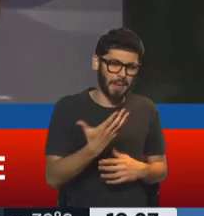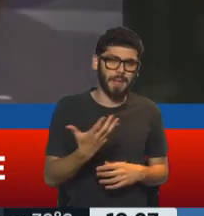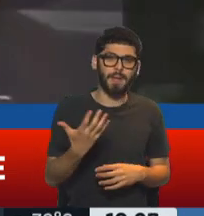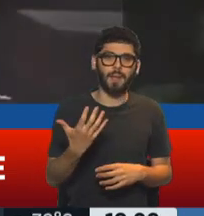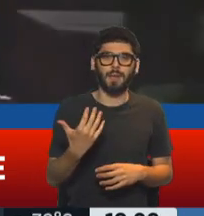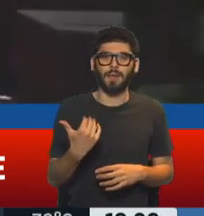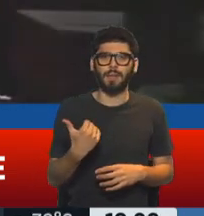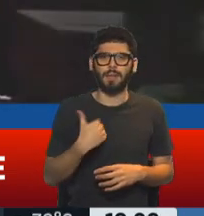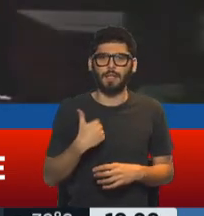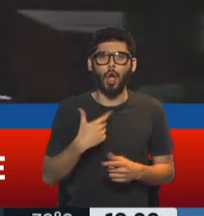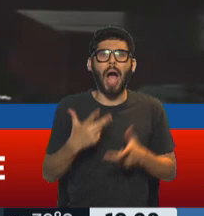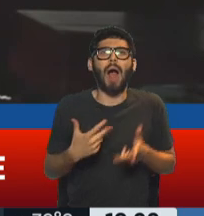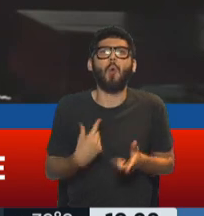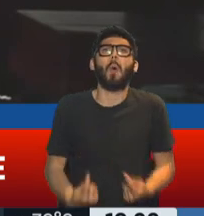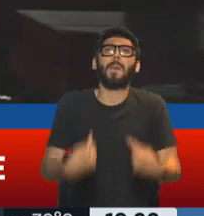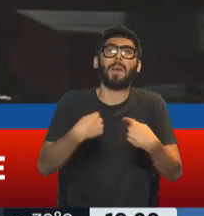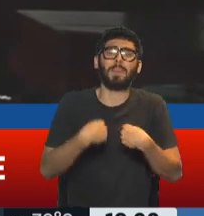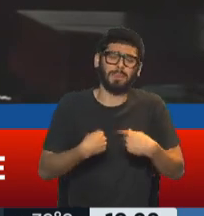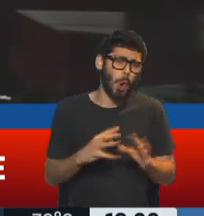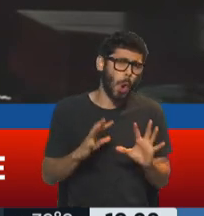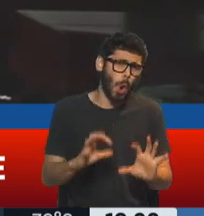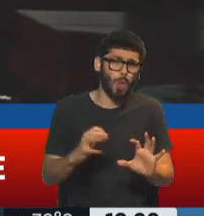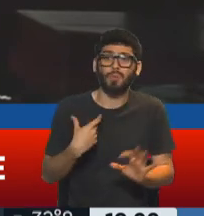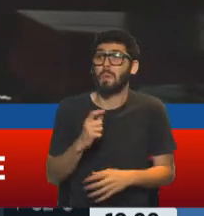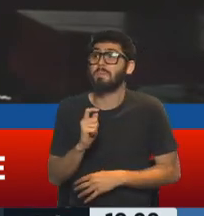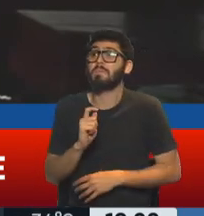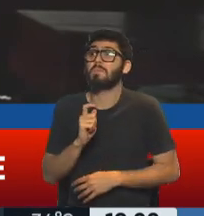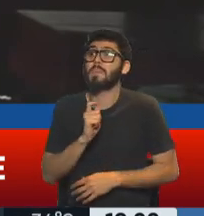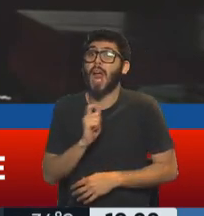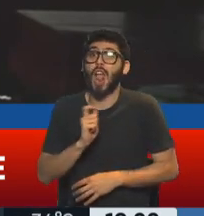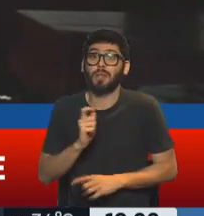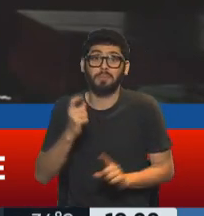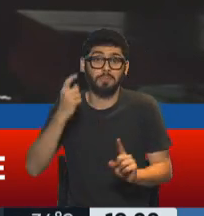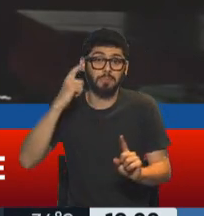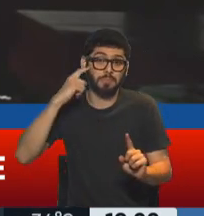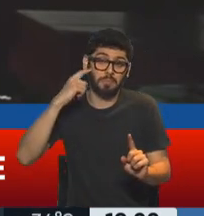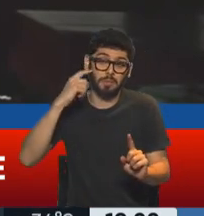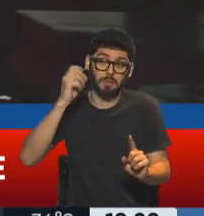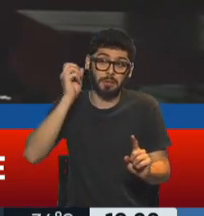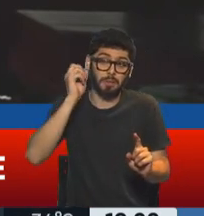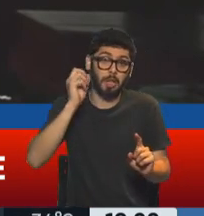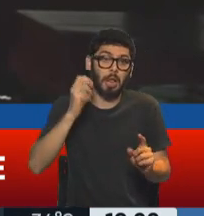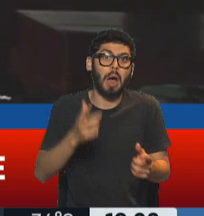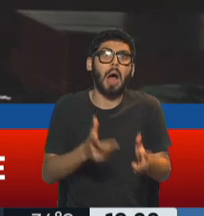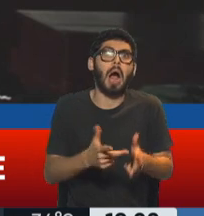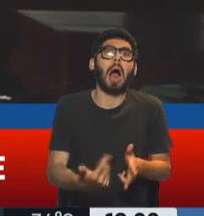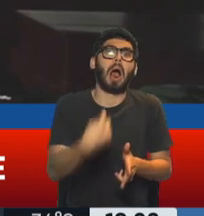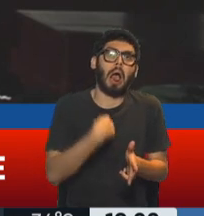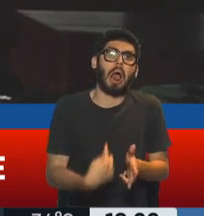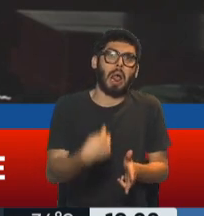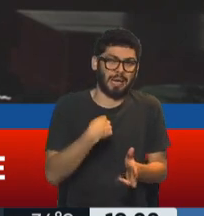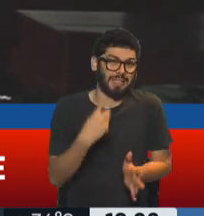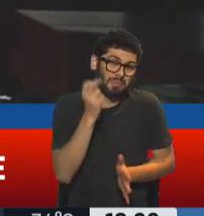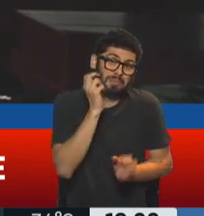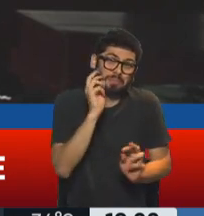Odio ser autorreferencial. Como soy periodista me parece que nada peor que la autorreferencialidad, pero la